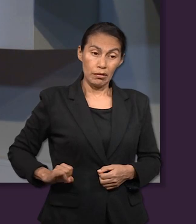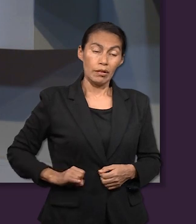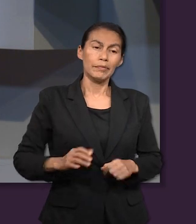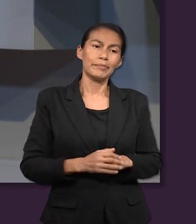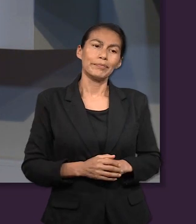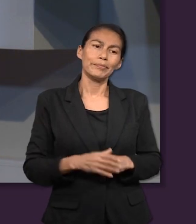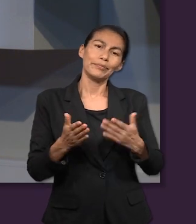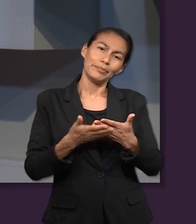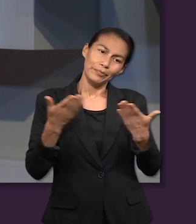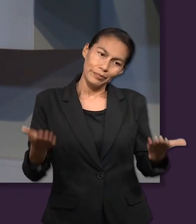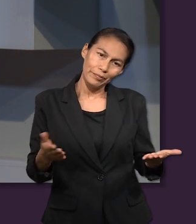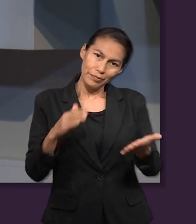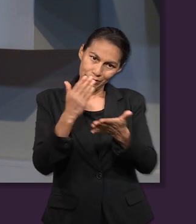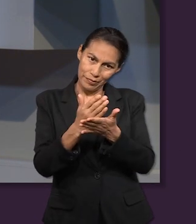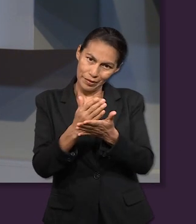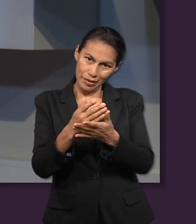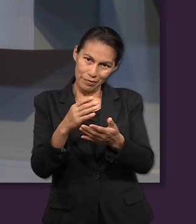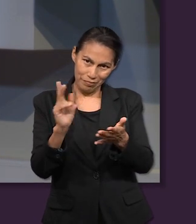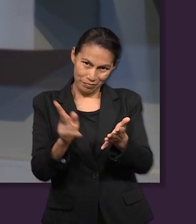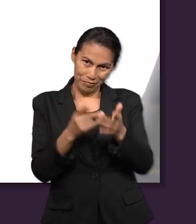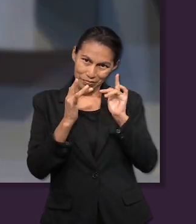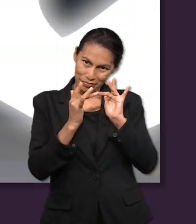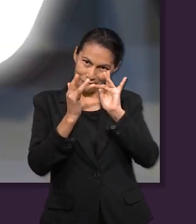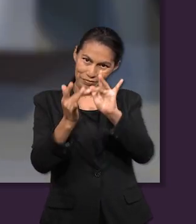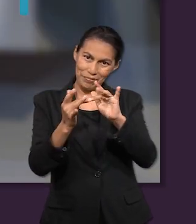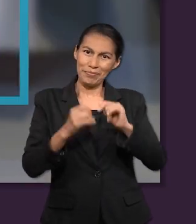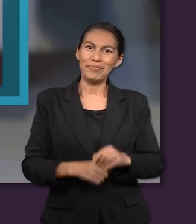ir a un corto y volvemos en un momento.